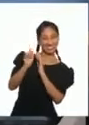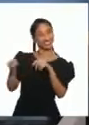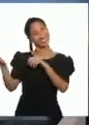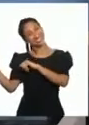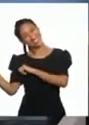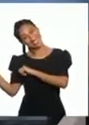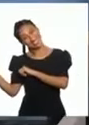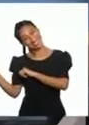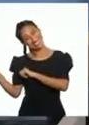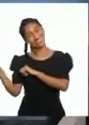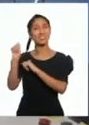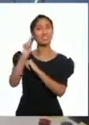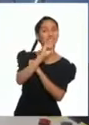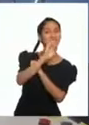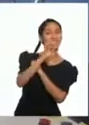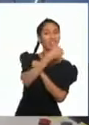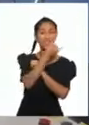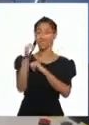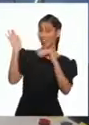¿Tessy?